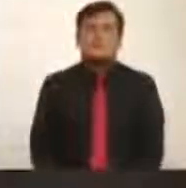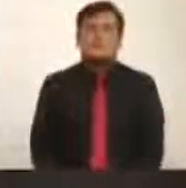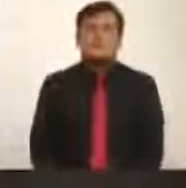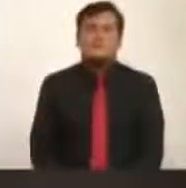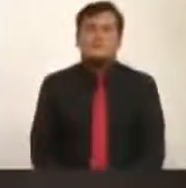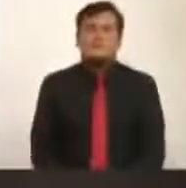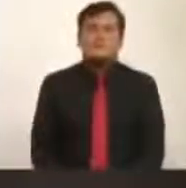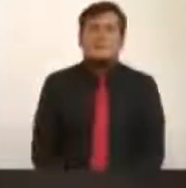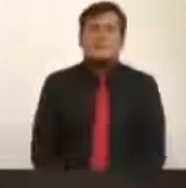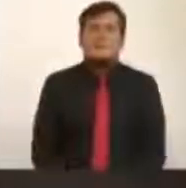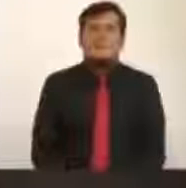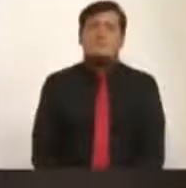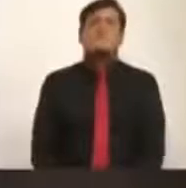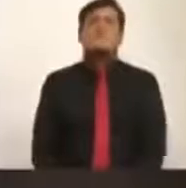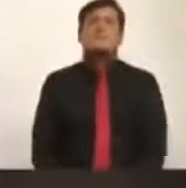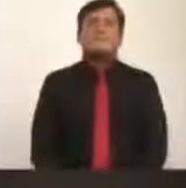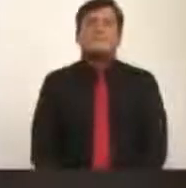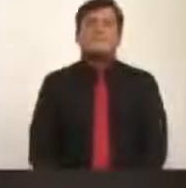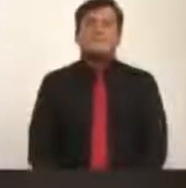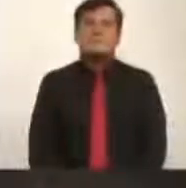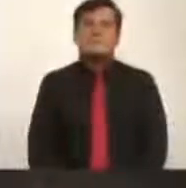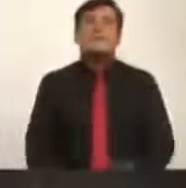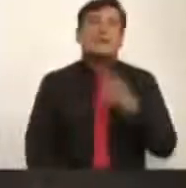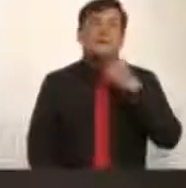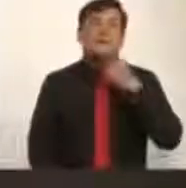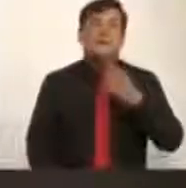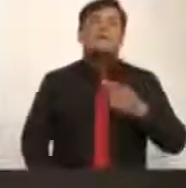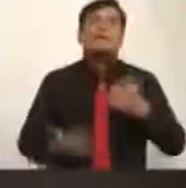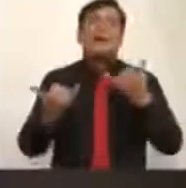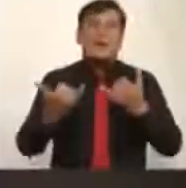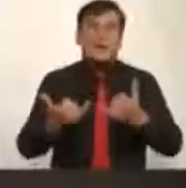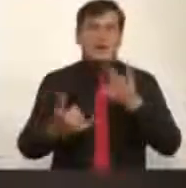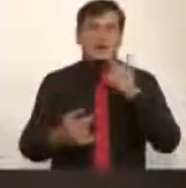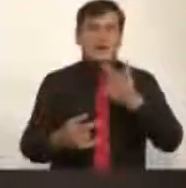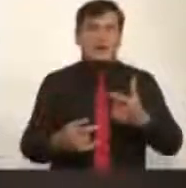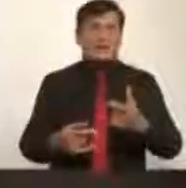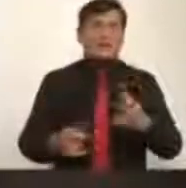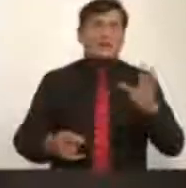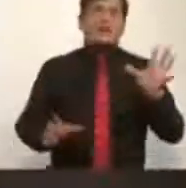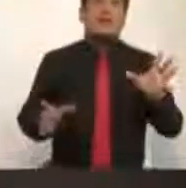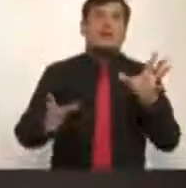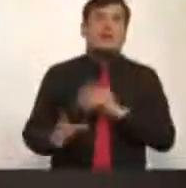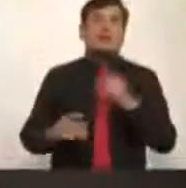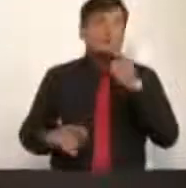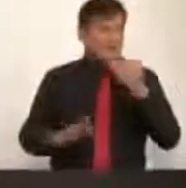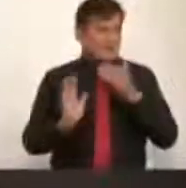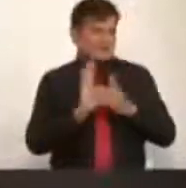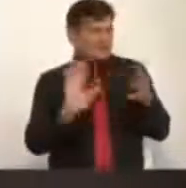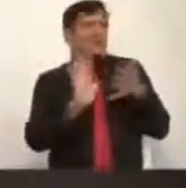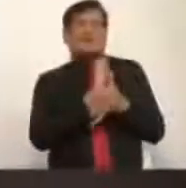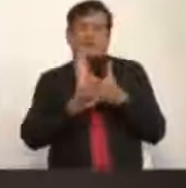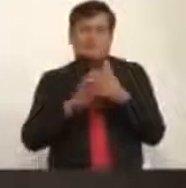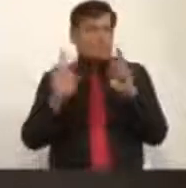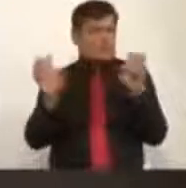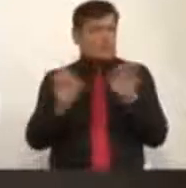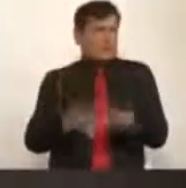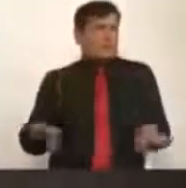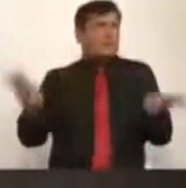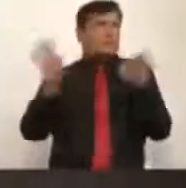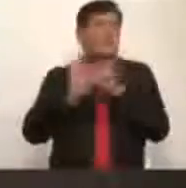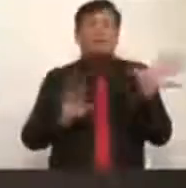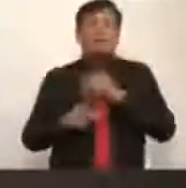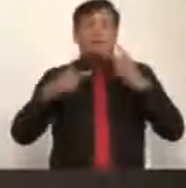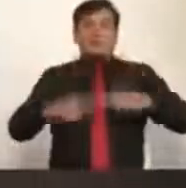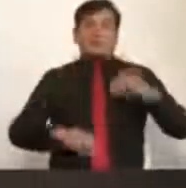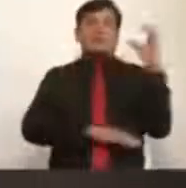con tantos senadores que han estado aquí largas horas, porque este es un tema bien importante para el pueblo